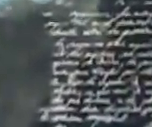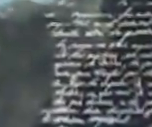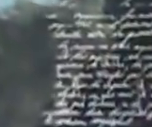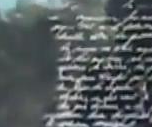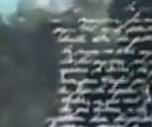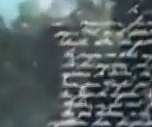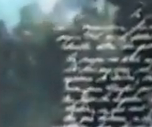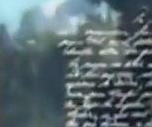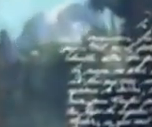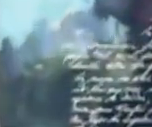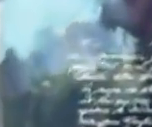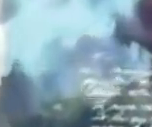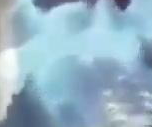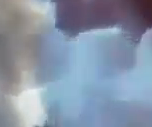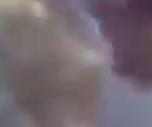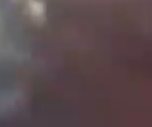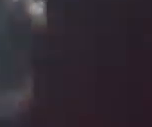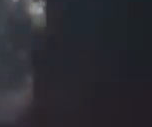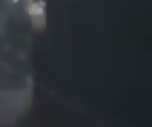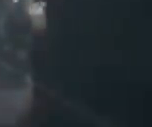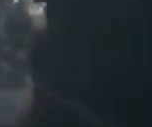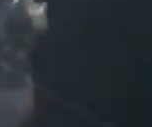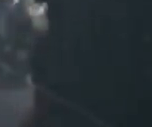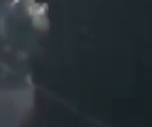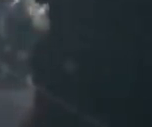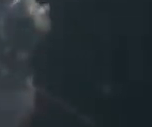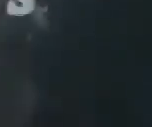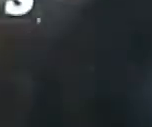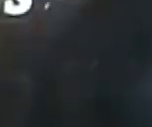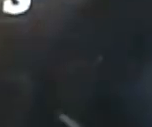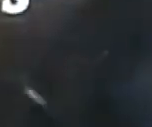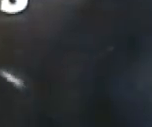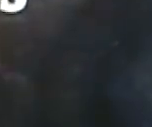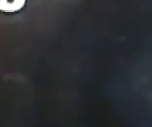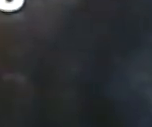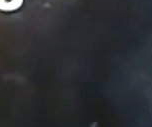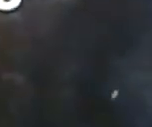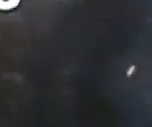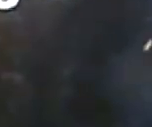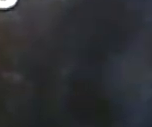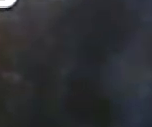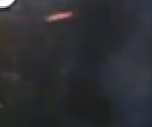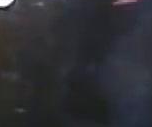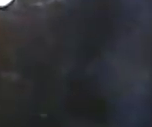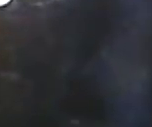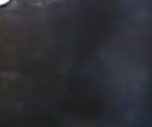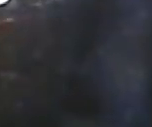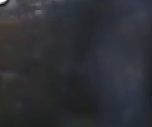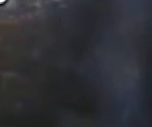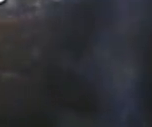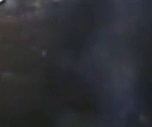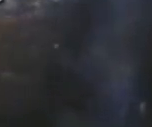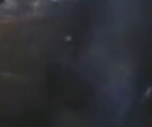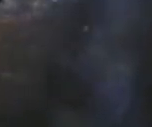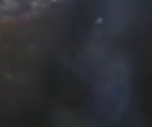independencia para hacernos libres y soberanos Carabobo somos todos